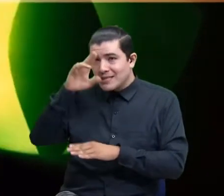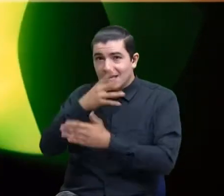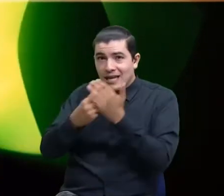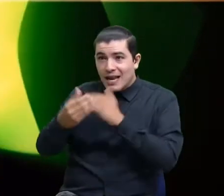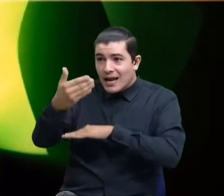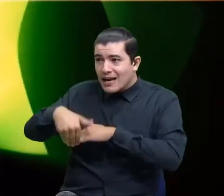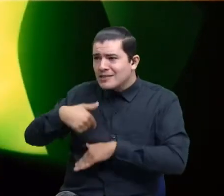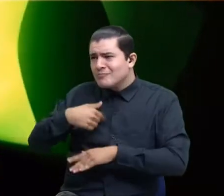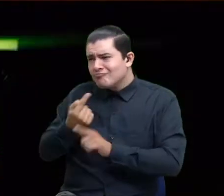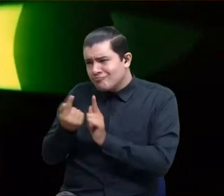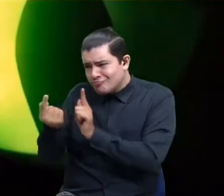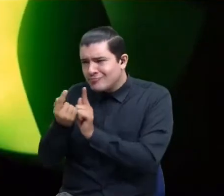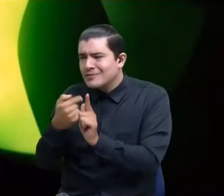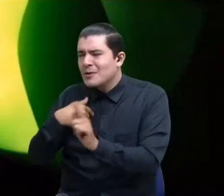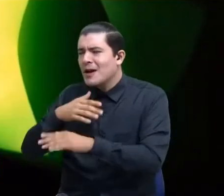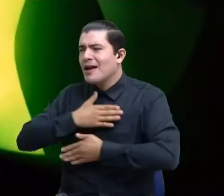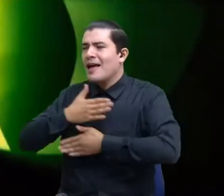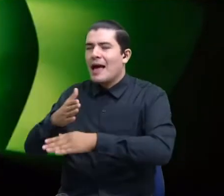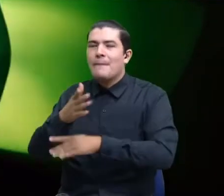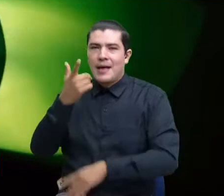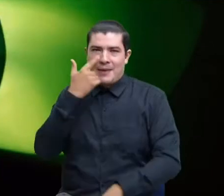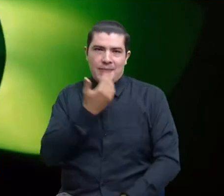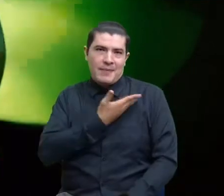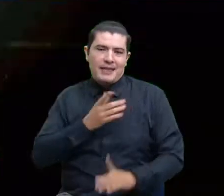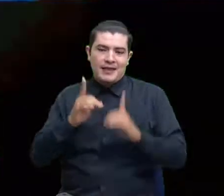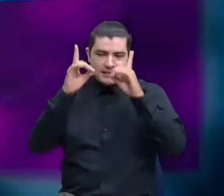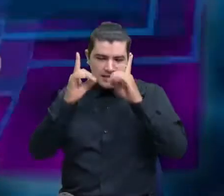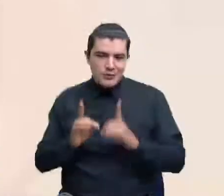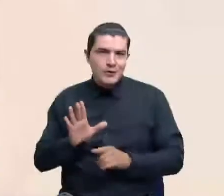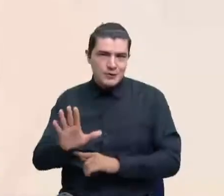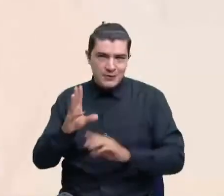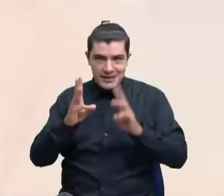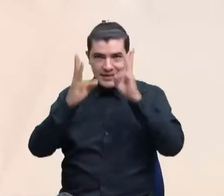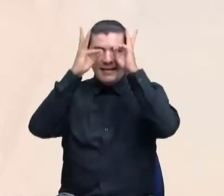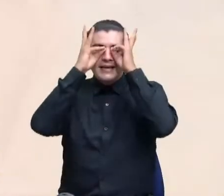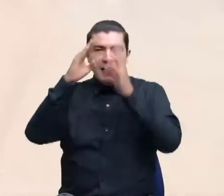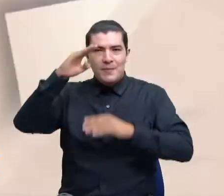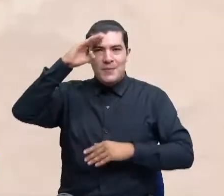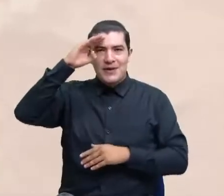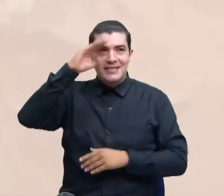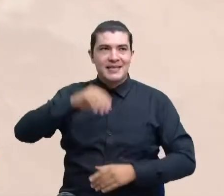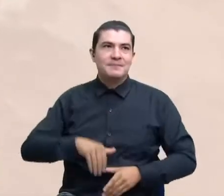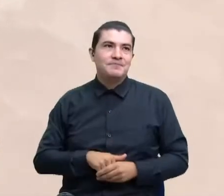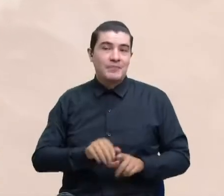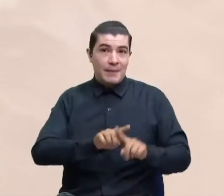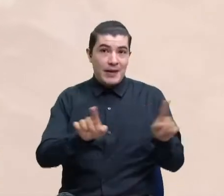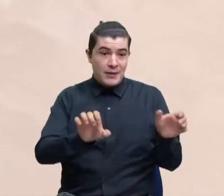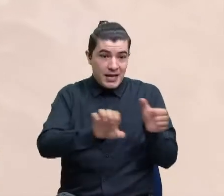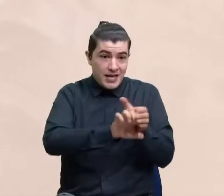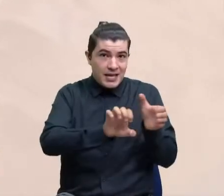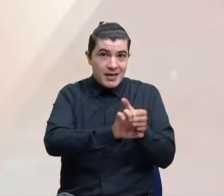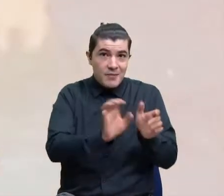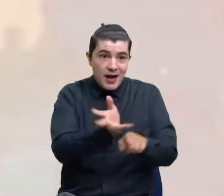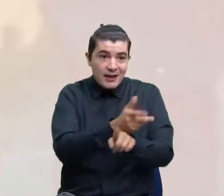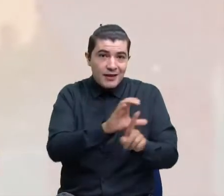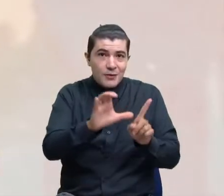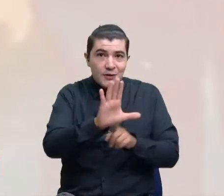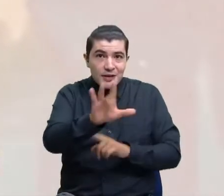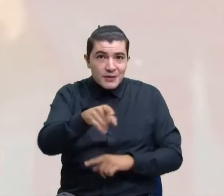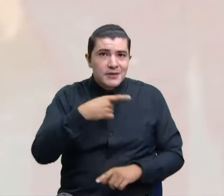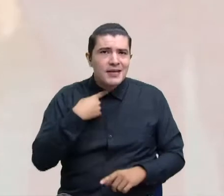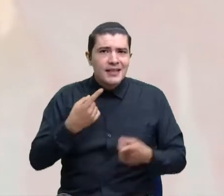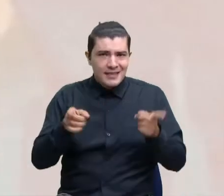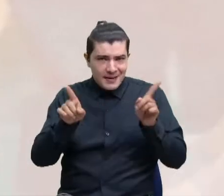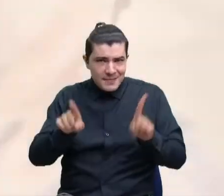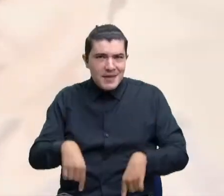saludarlo. Entonces mis papás decidieron disfrazarme de policía. Pero nuestro equipo de entretenimiento también tiene su